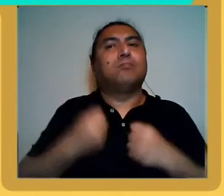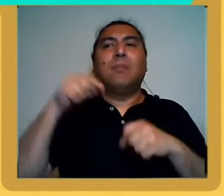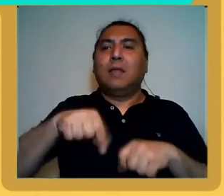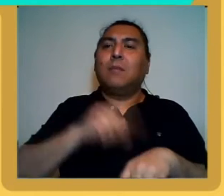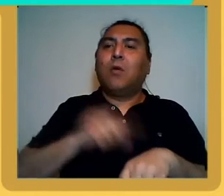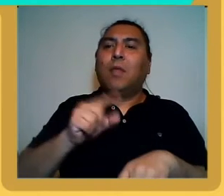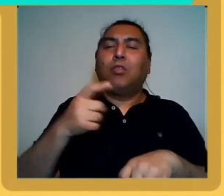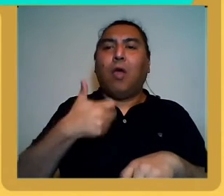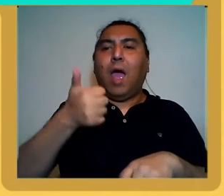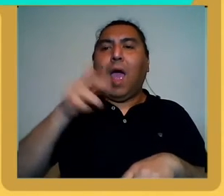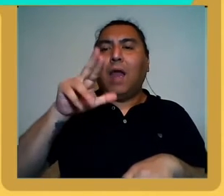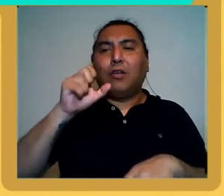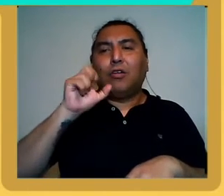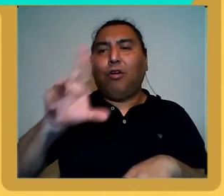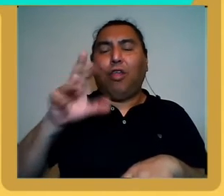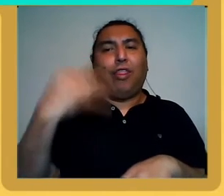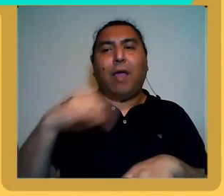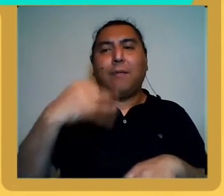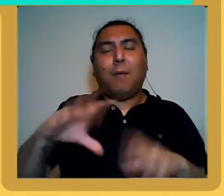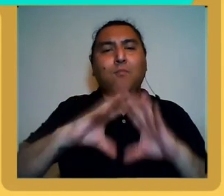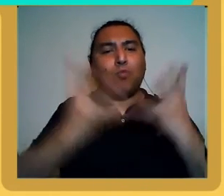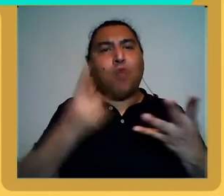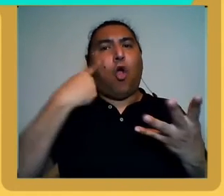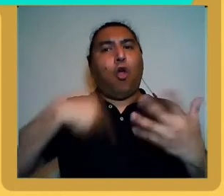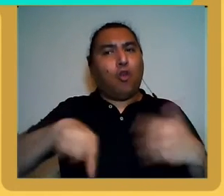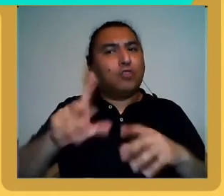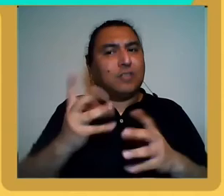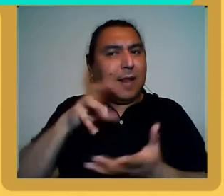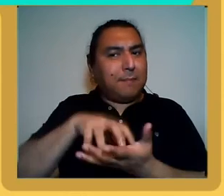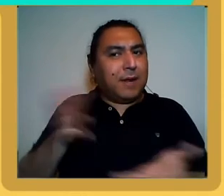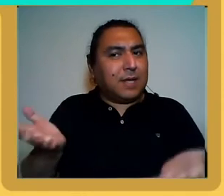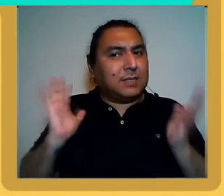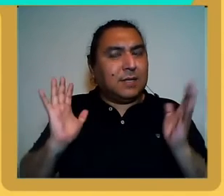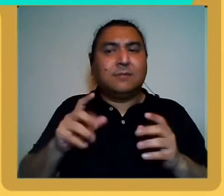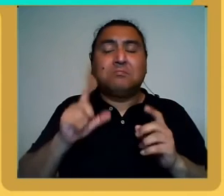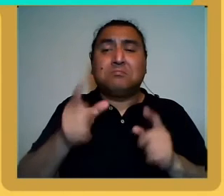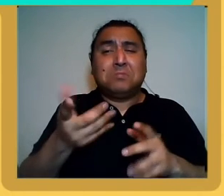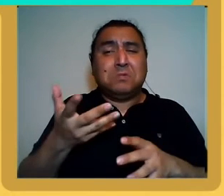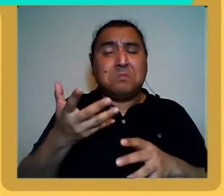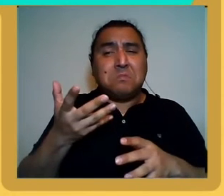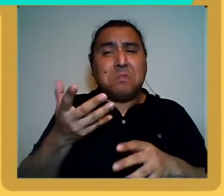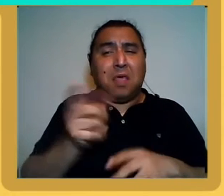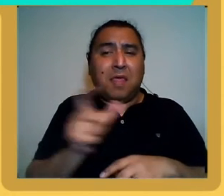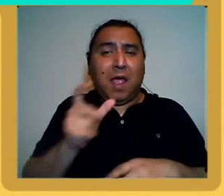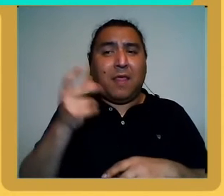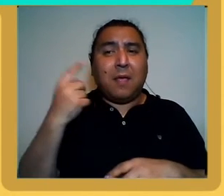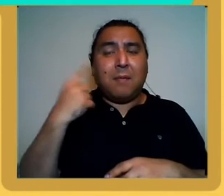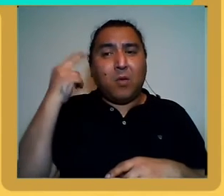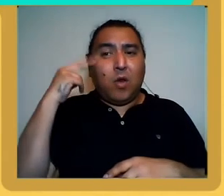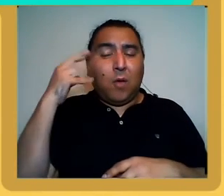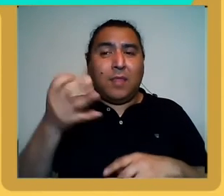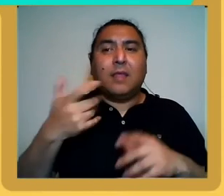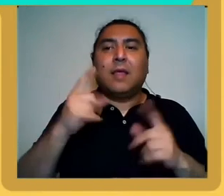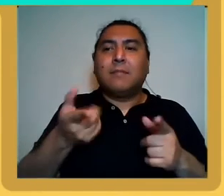se internacionalice, y fue esa la impronta que yo le di en esa década del 90, de extender nuestra presencia en distintos